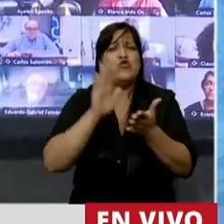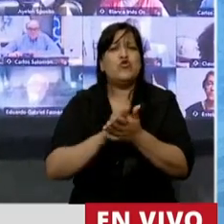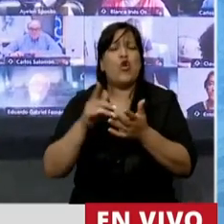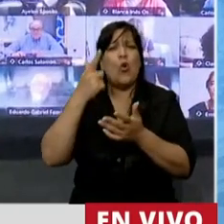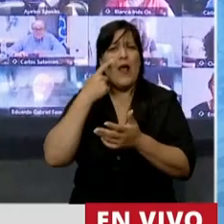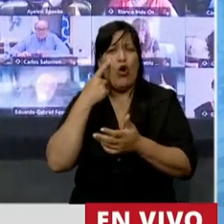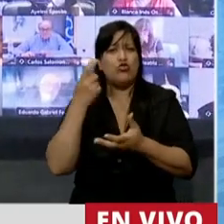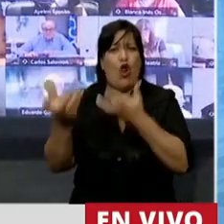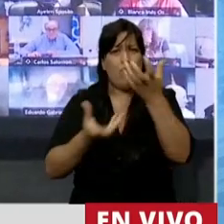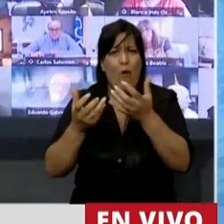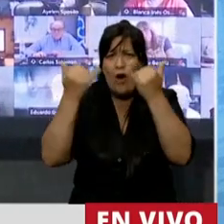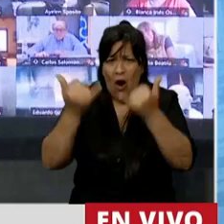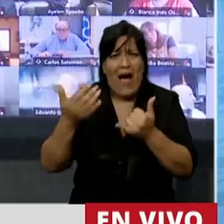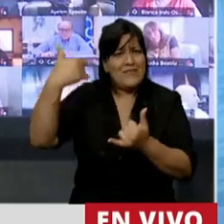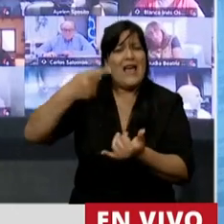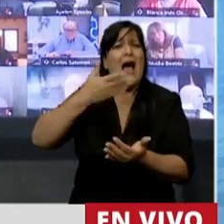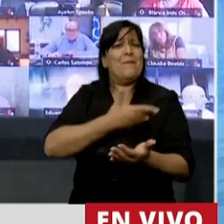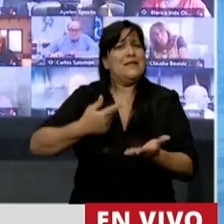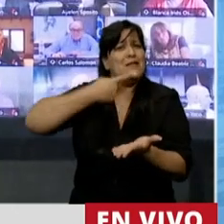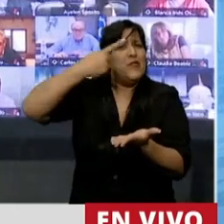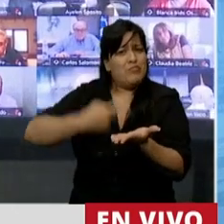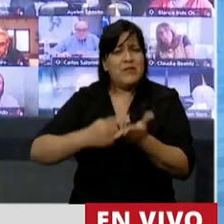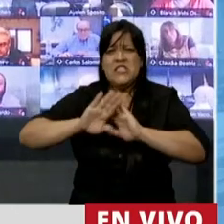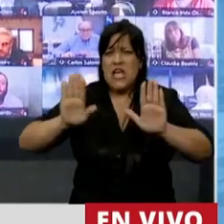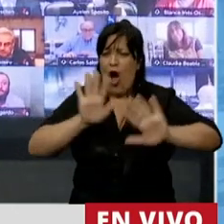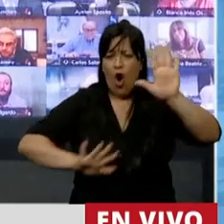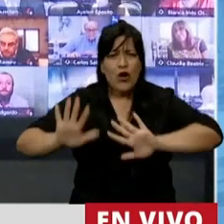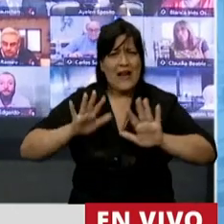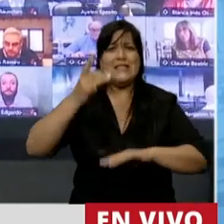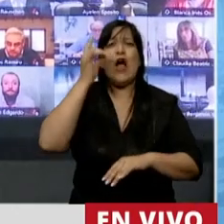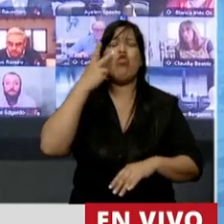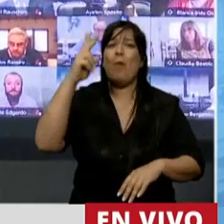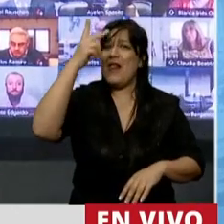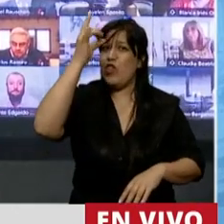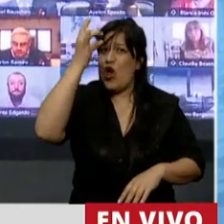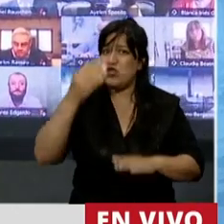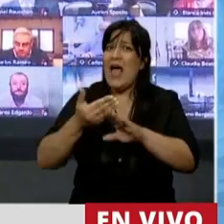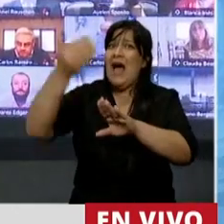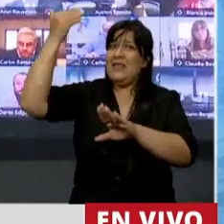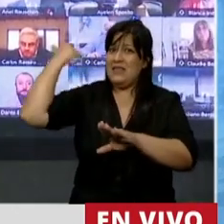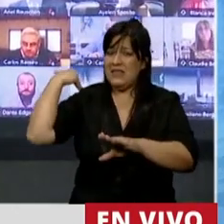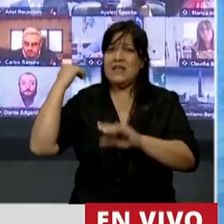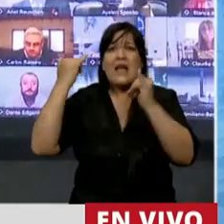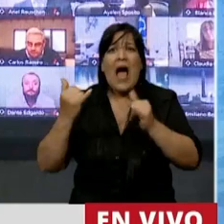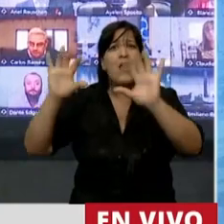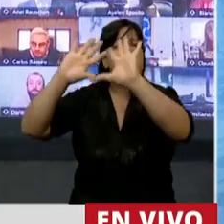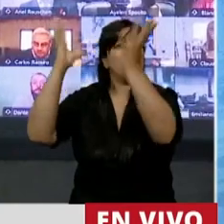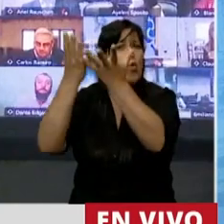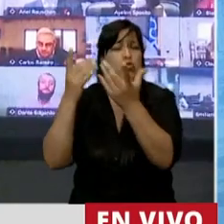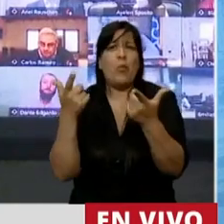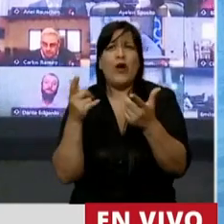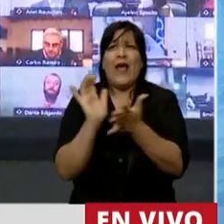Existían los hechos, existía por decreto, estaba organizado. Y tiene parámetros internacionales porque no hay ningún